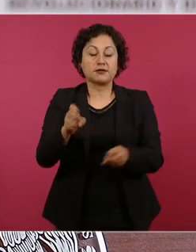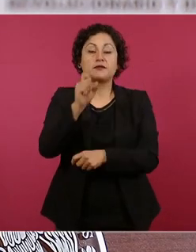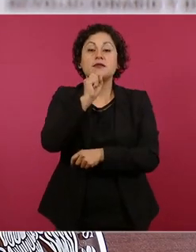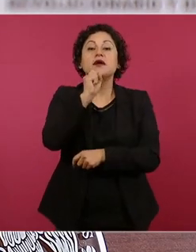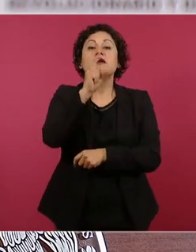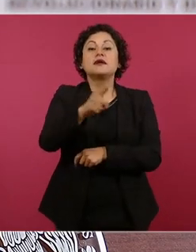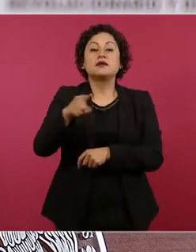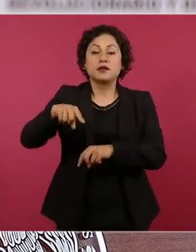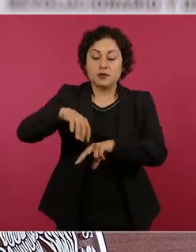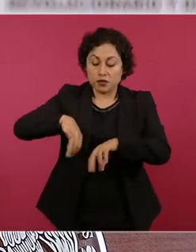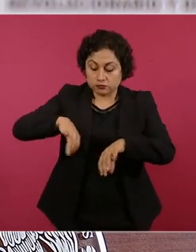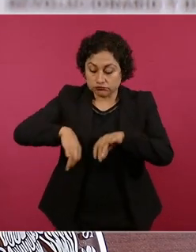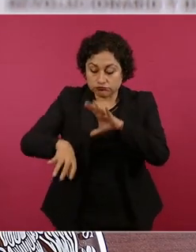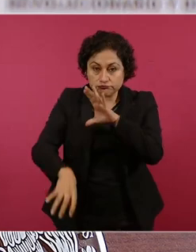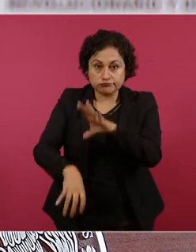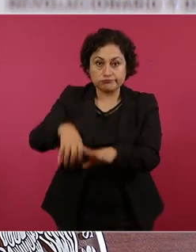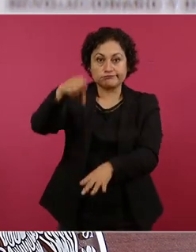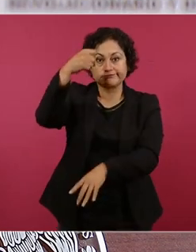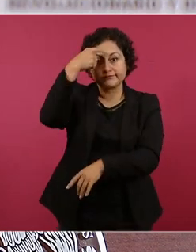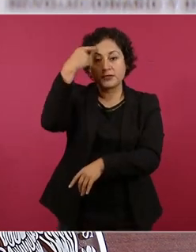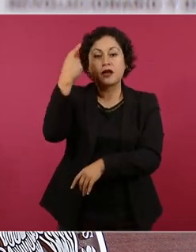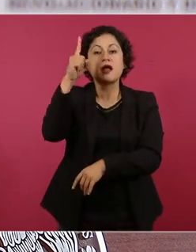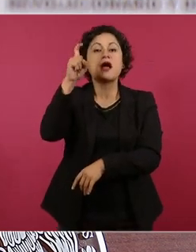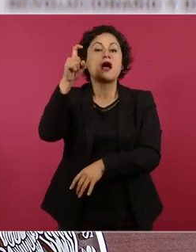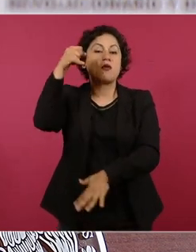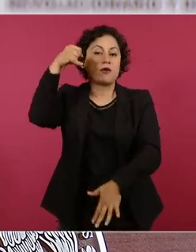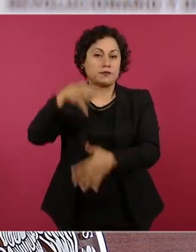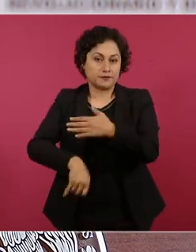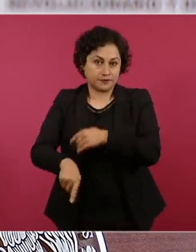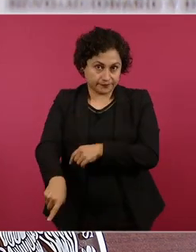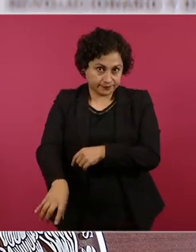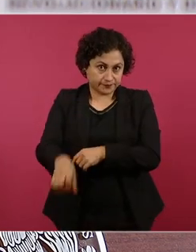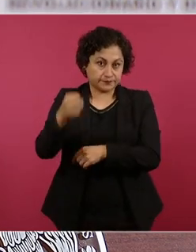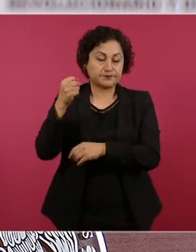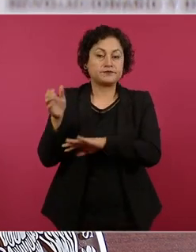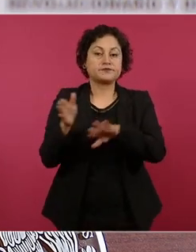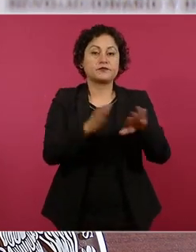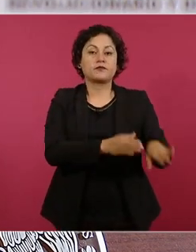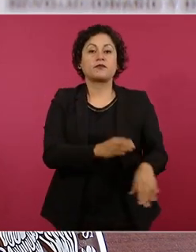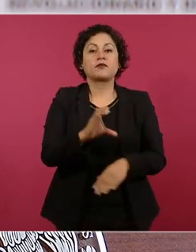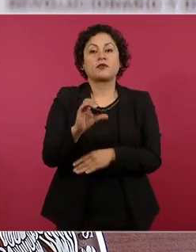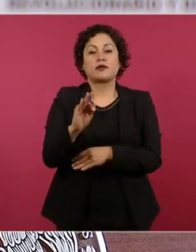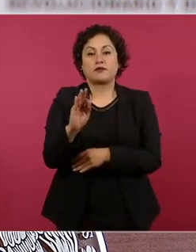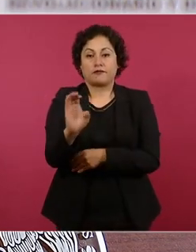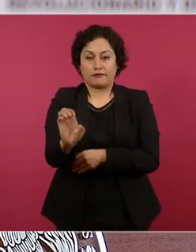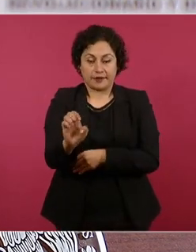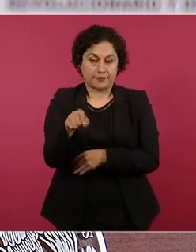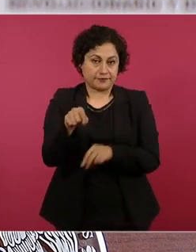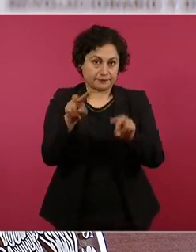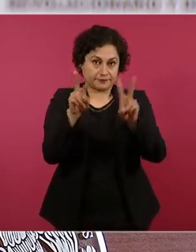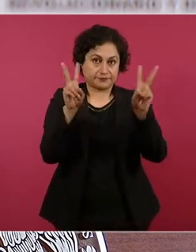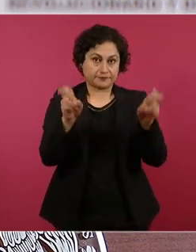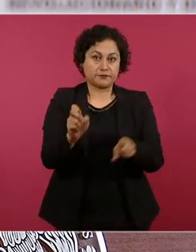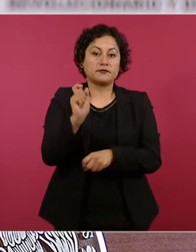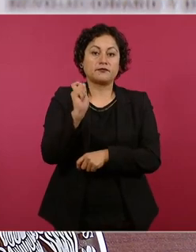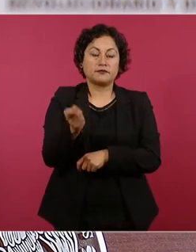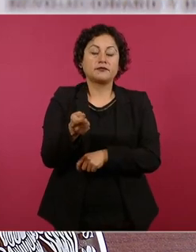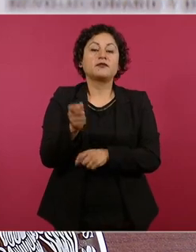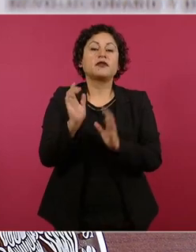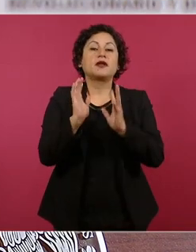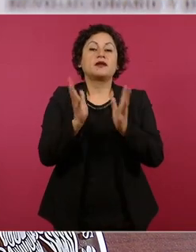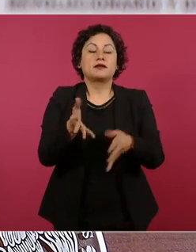pozo profundo. En el caso de la Comisión Federal de Electricidad, garantizó el